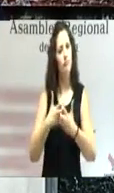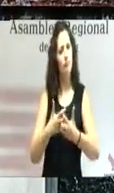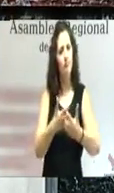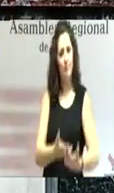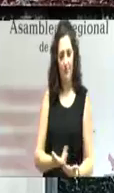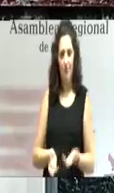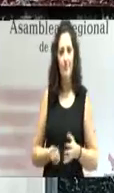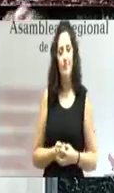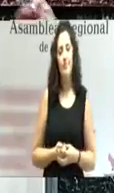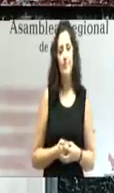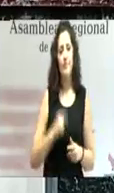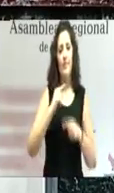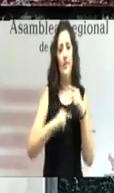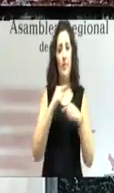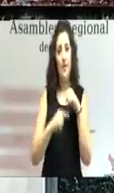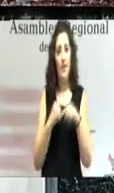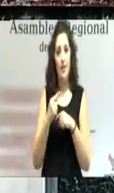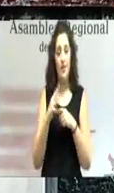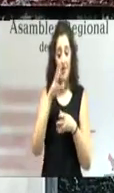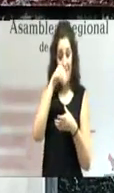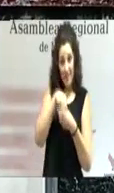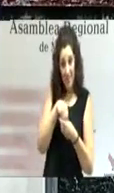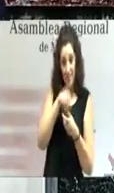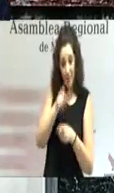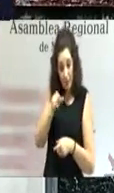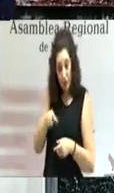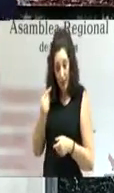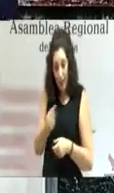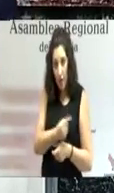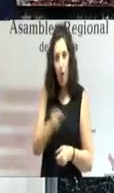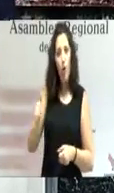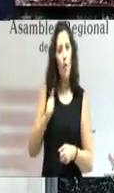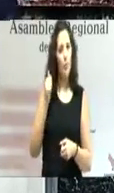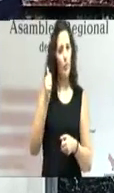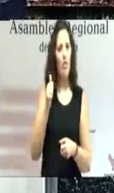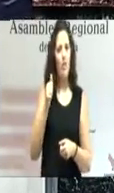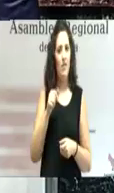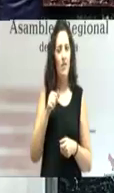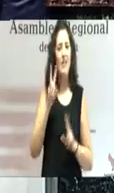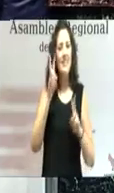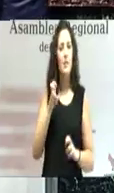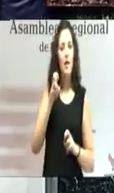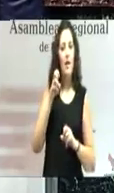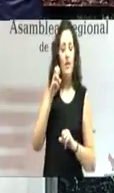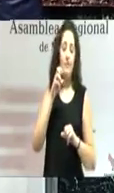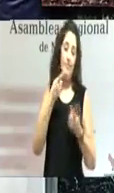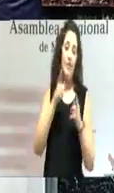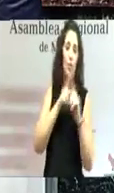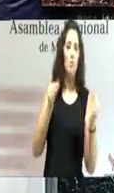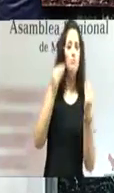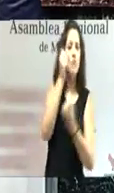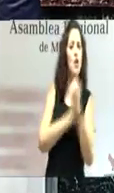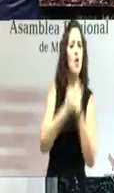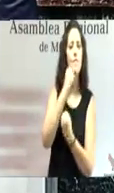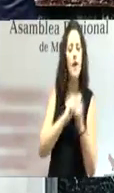familias, cada uno de sus componentes, tuvo la oportunidad de decidir a quién confiaba la tarea de la recuperación. Quién